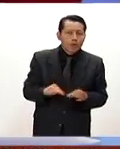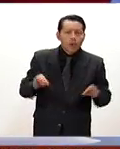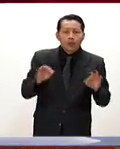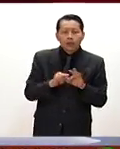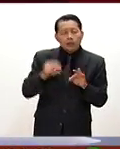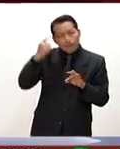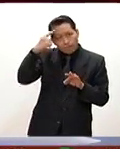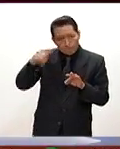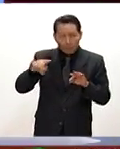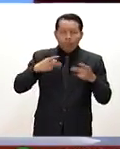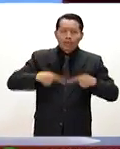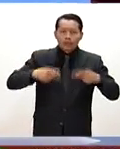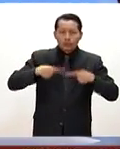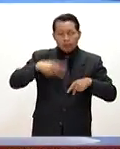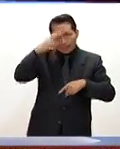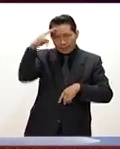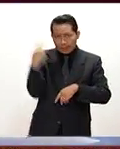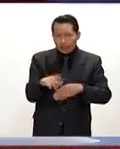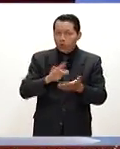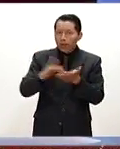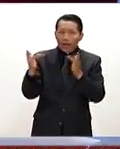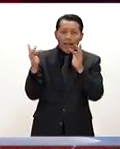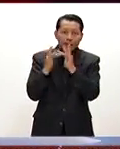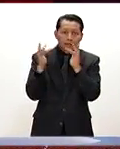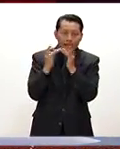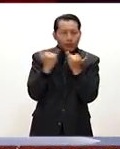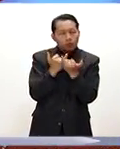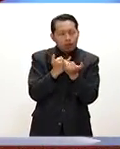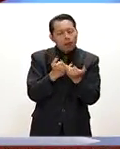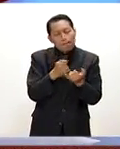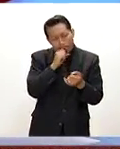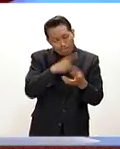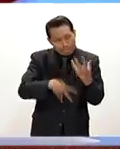para toda la sociedad mexicana. Gracias por estar con nosotros en México al Día. Al contrario, buenos días. Un fuerte abrazo.